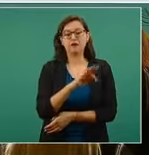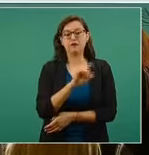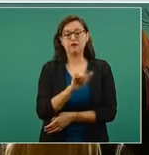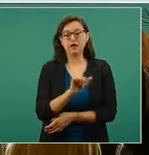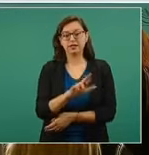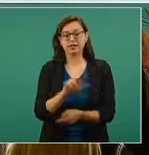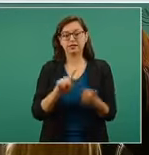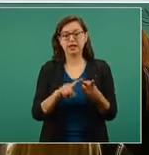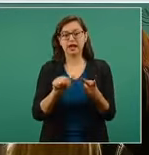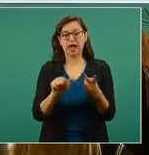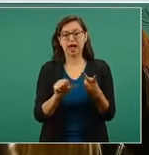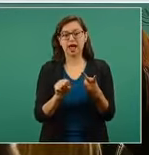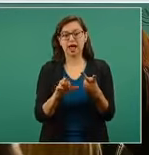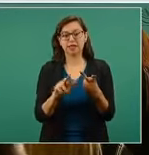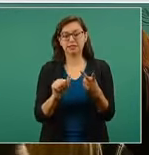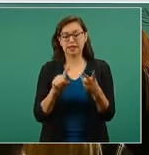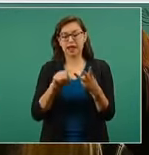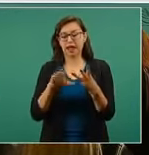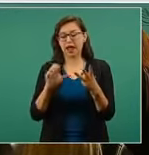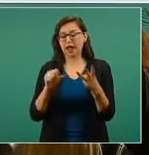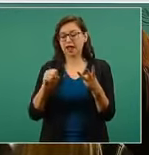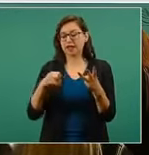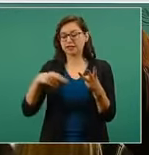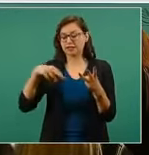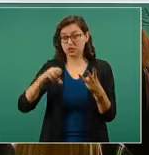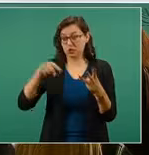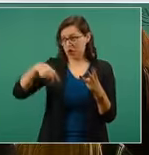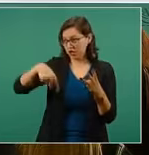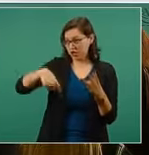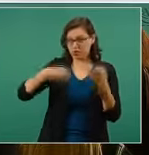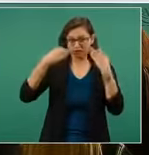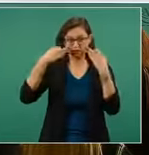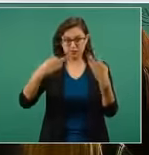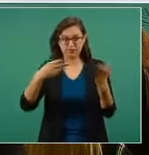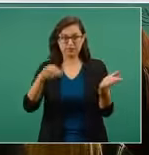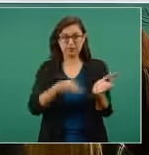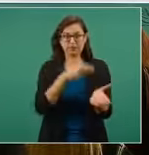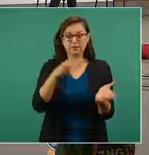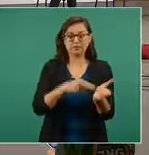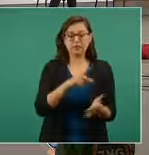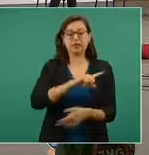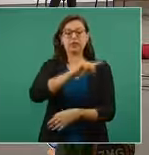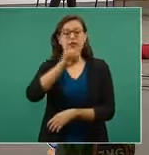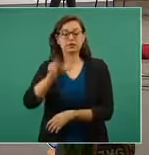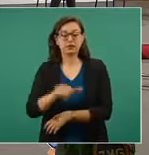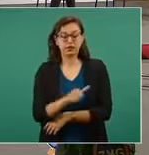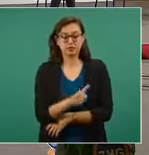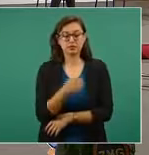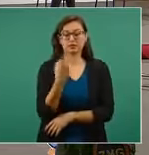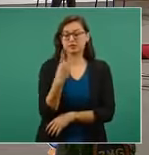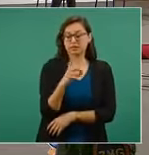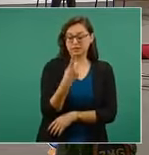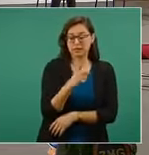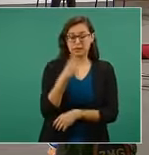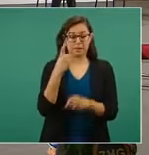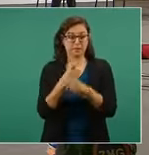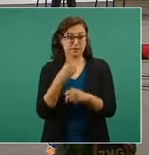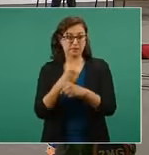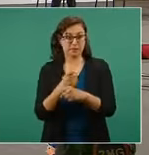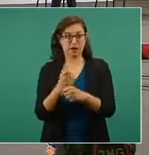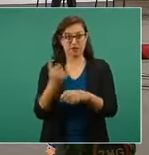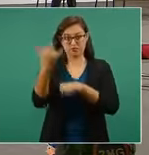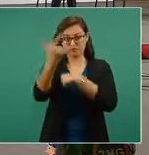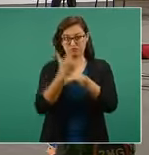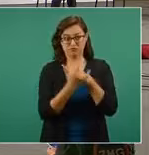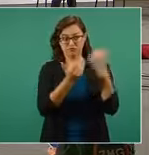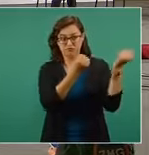diciembre del 20 se recibió el primer embarque de vacunas, en enero del 21 se hicieron las gestiones para asegurar